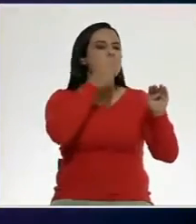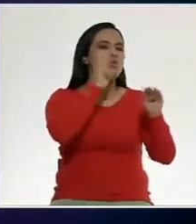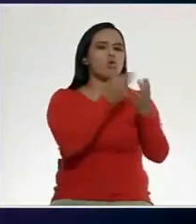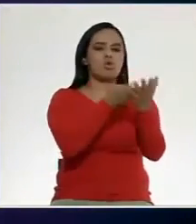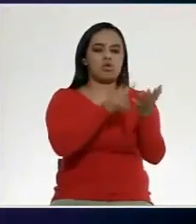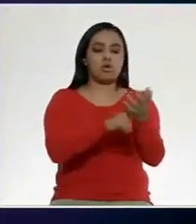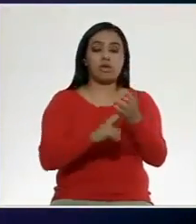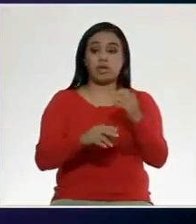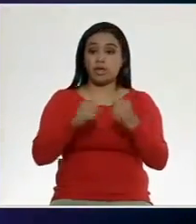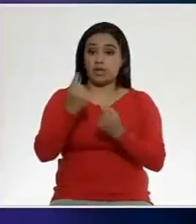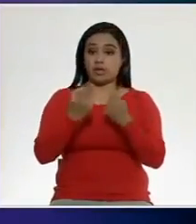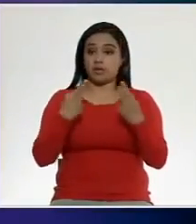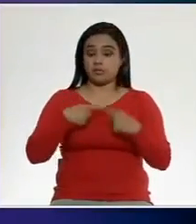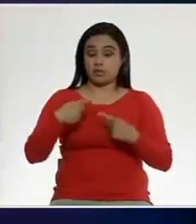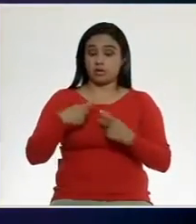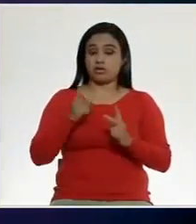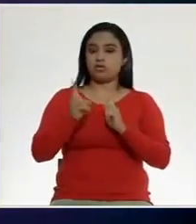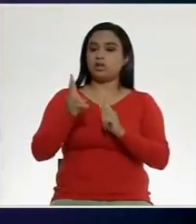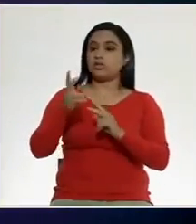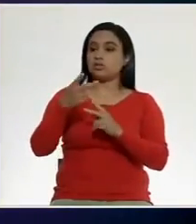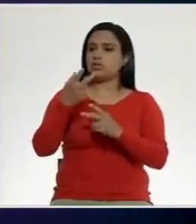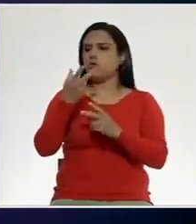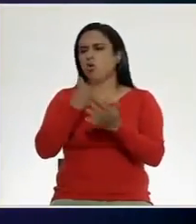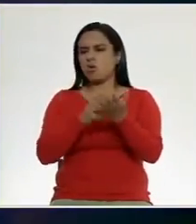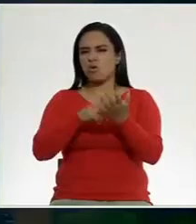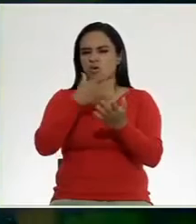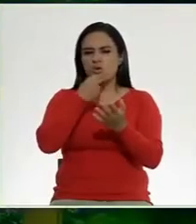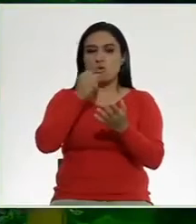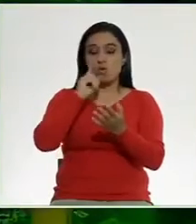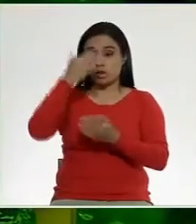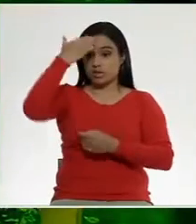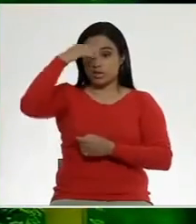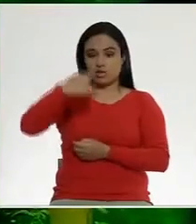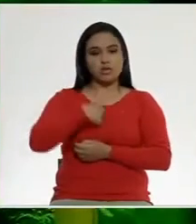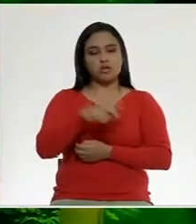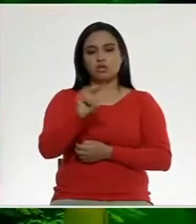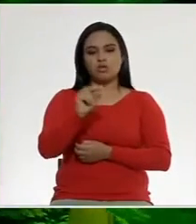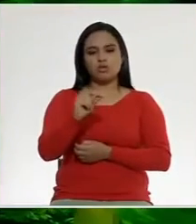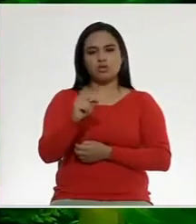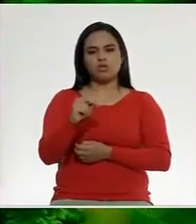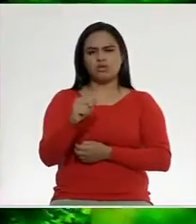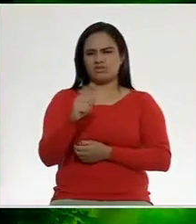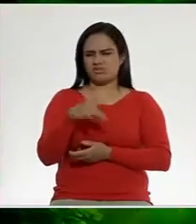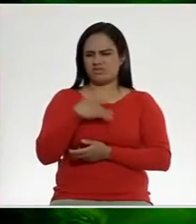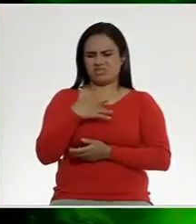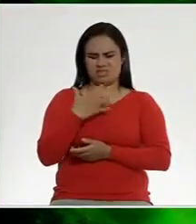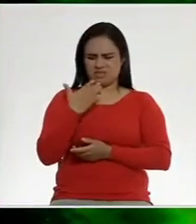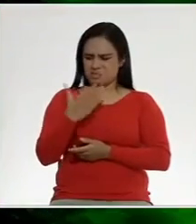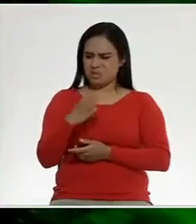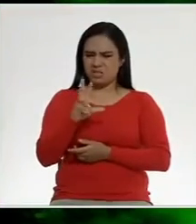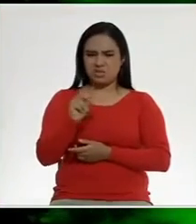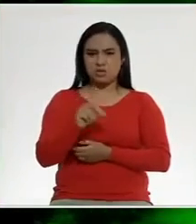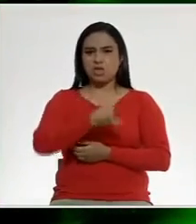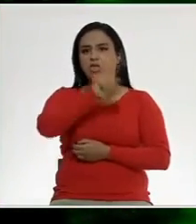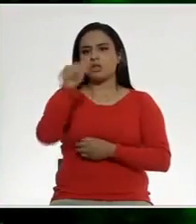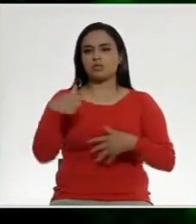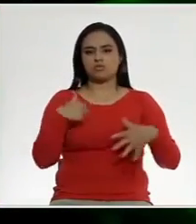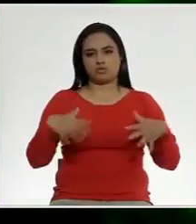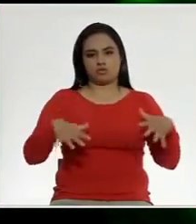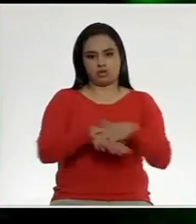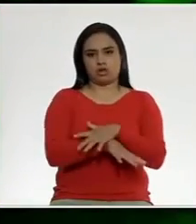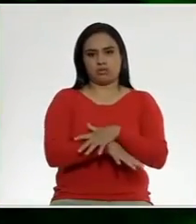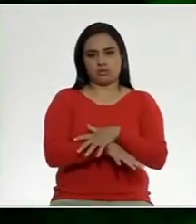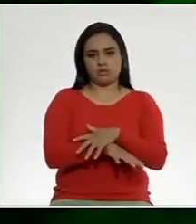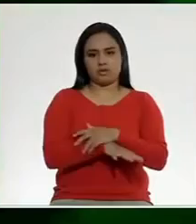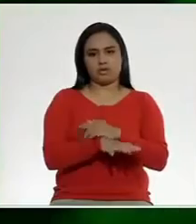me hablaron de una forma neutral, supe que no era para mí, se sentía incorrecto, entonces ya los cambié, ¿no? Bueno, pues